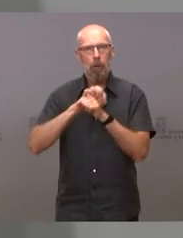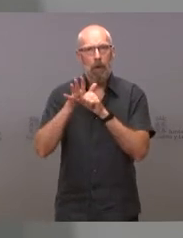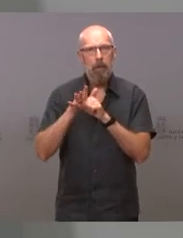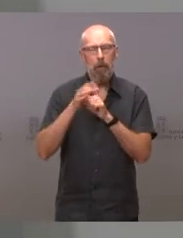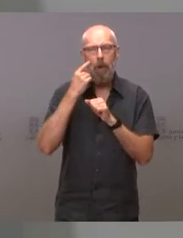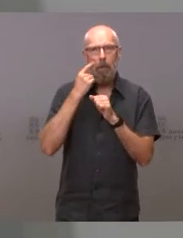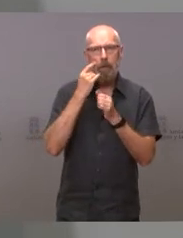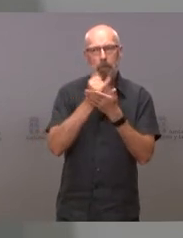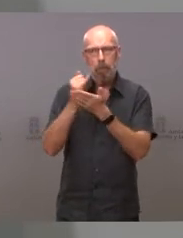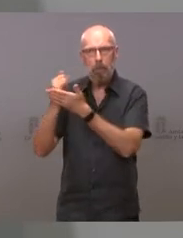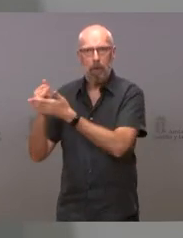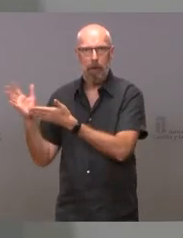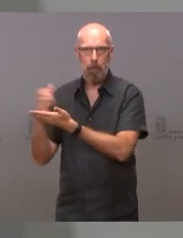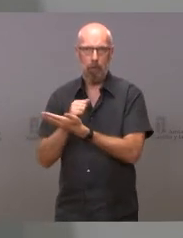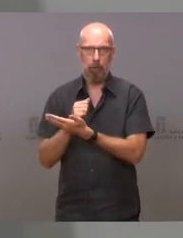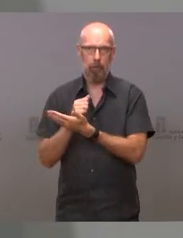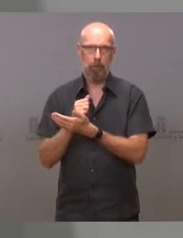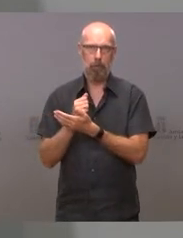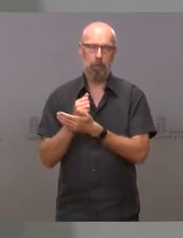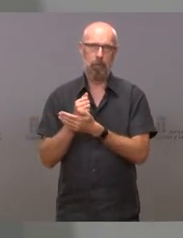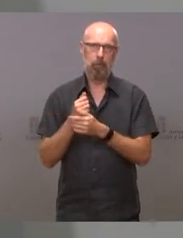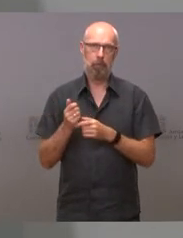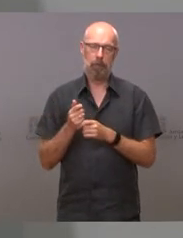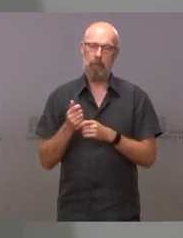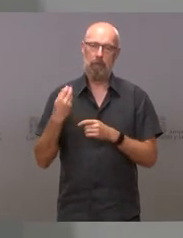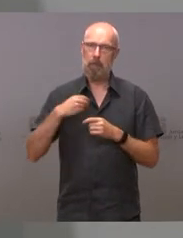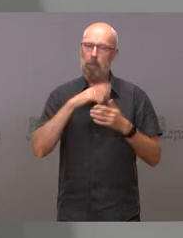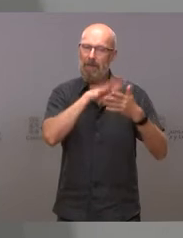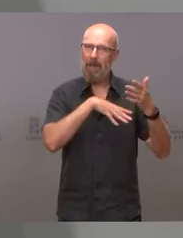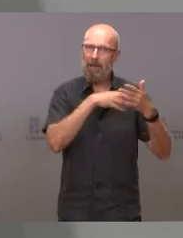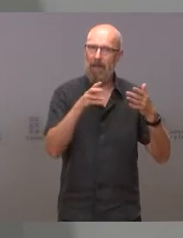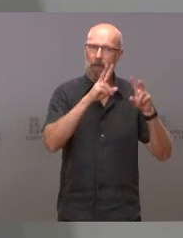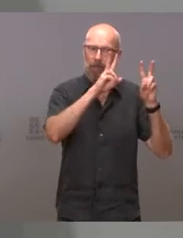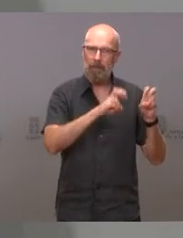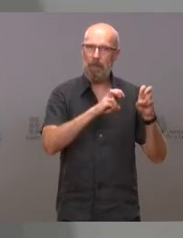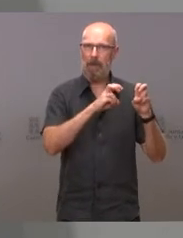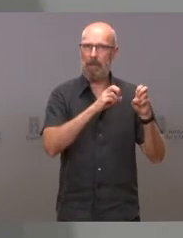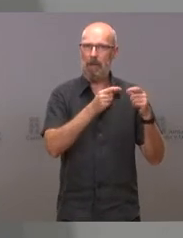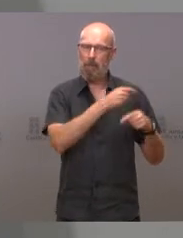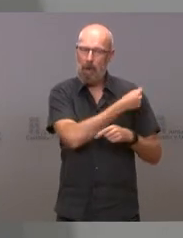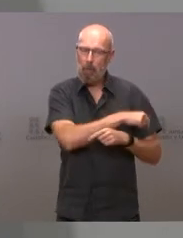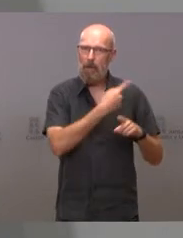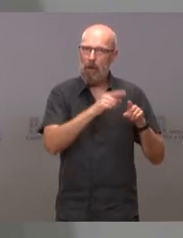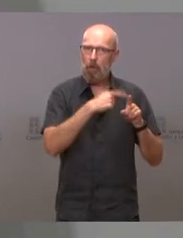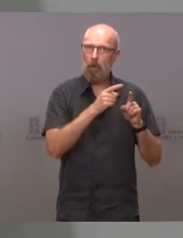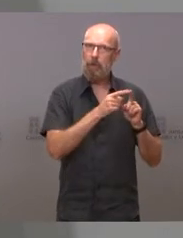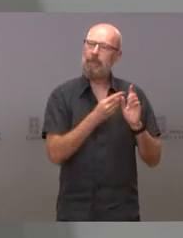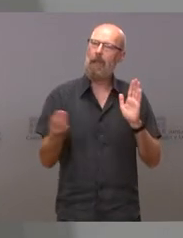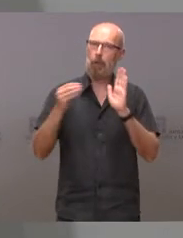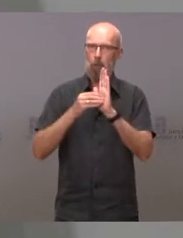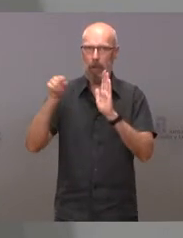no solo vacunación del coronavirus, sino actualización de todo su calendario vacunal, tanto de menores como de mayores, y que